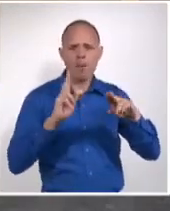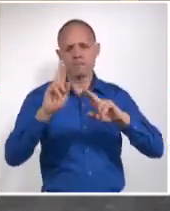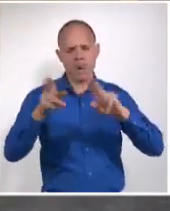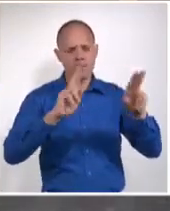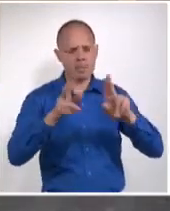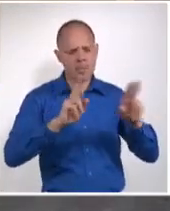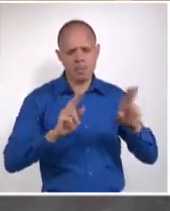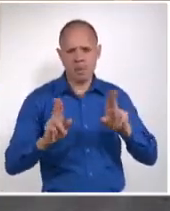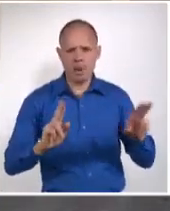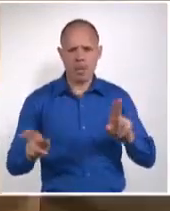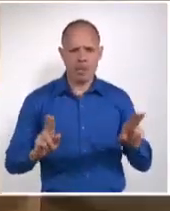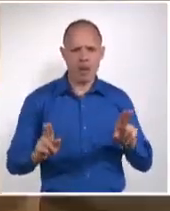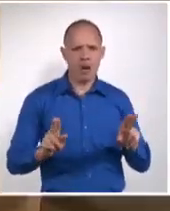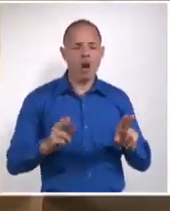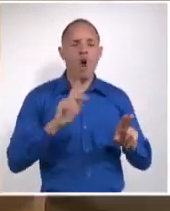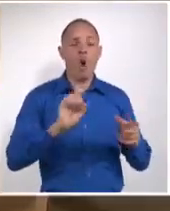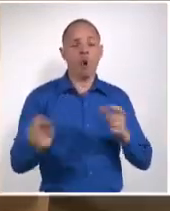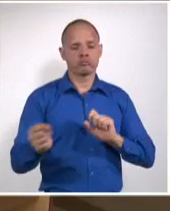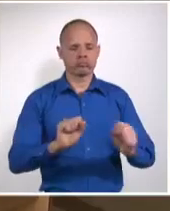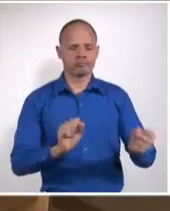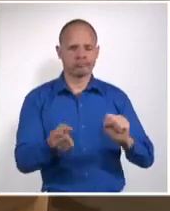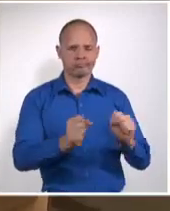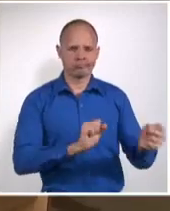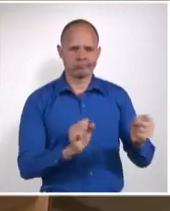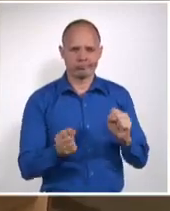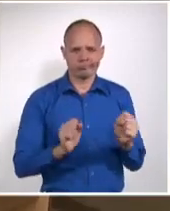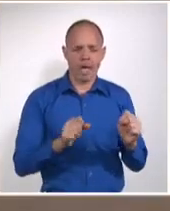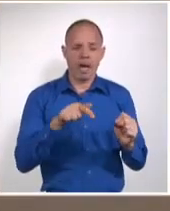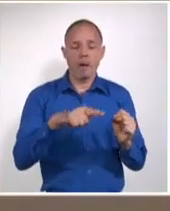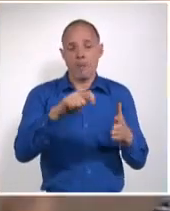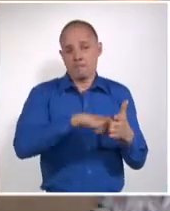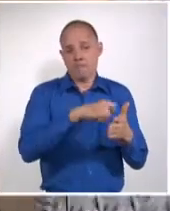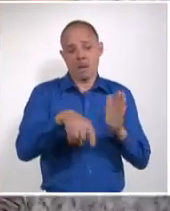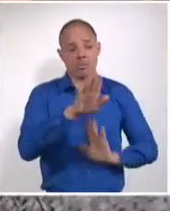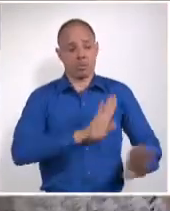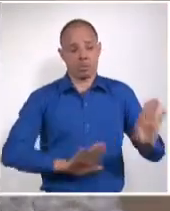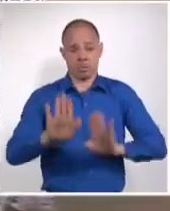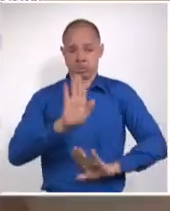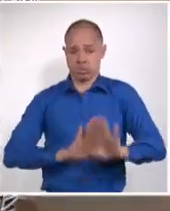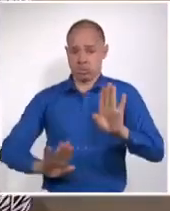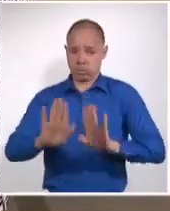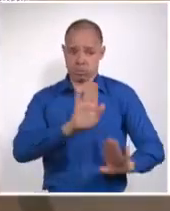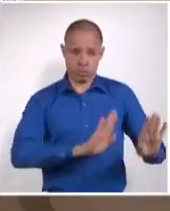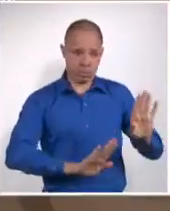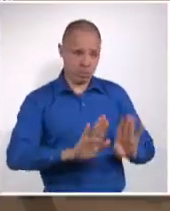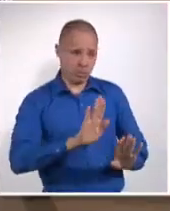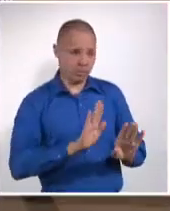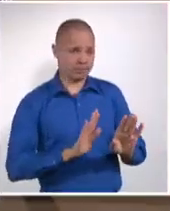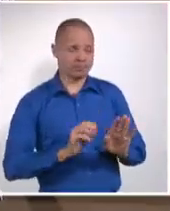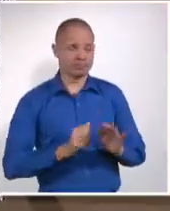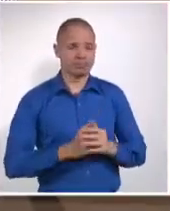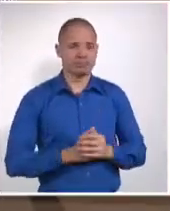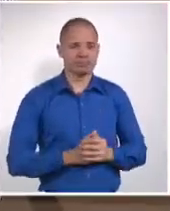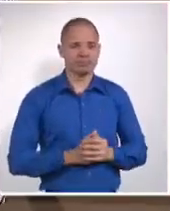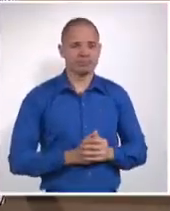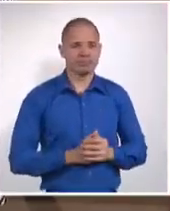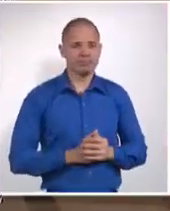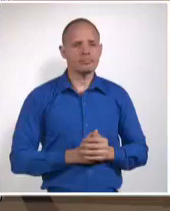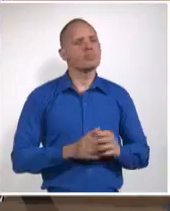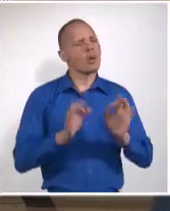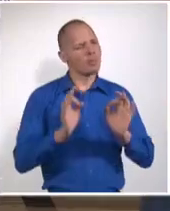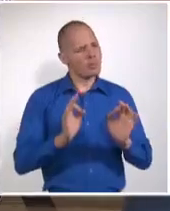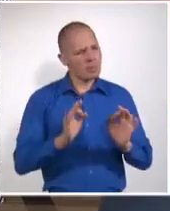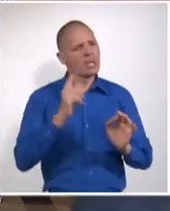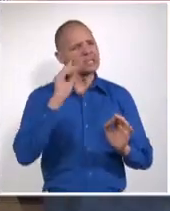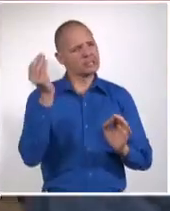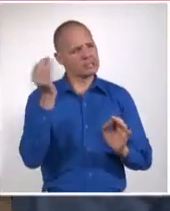para la adecuación y cumplimiento de un plan que contribuye a la prevención y control de la COVID-19 como se aplica ya